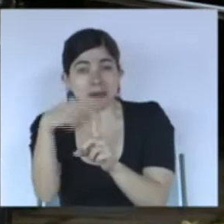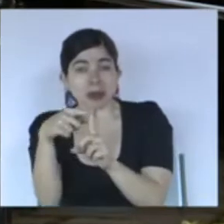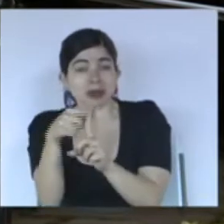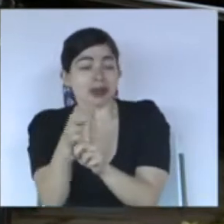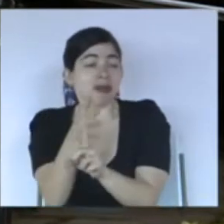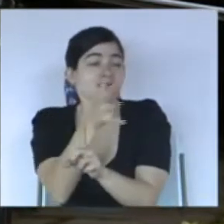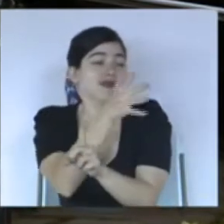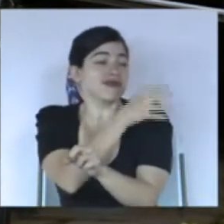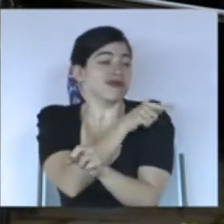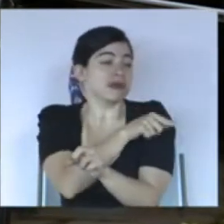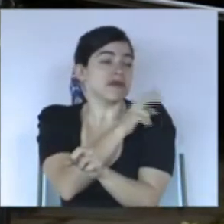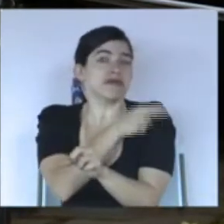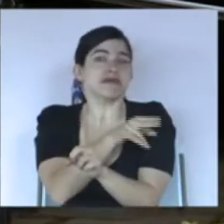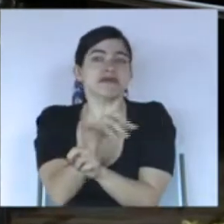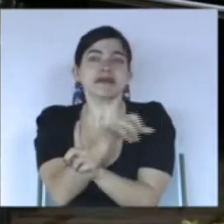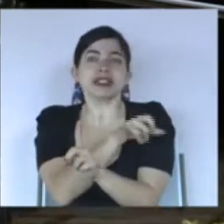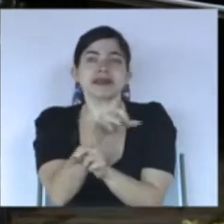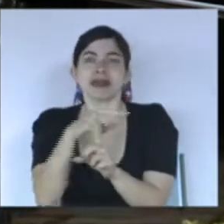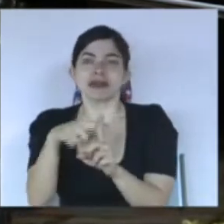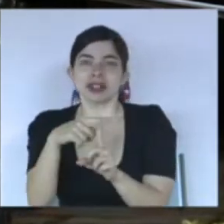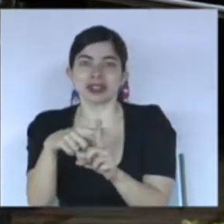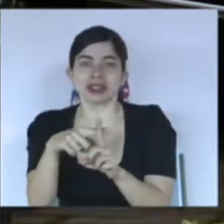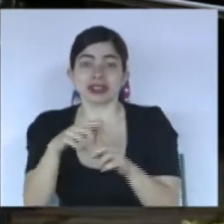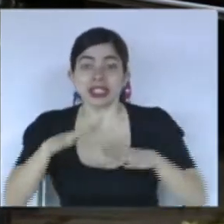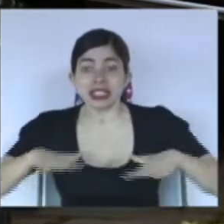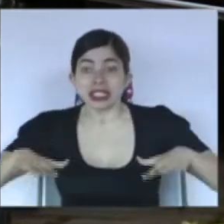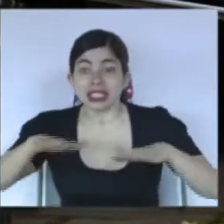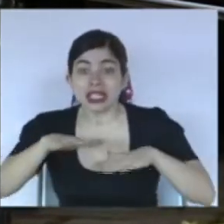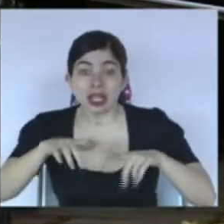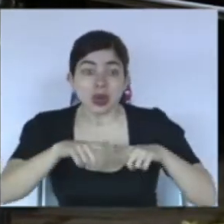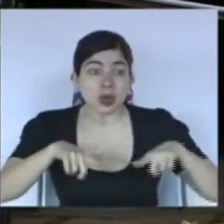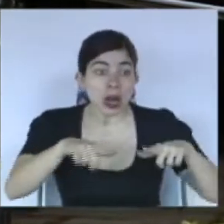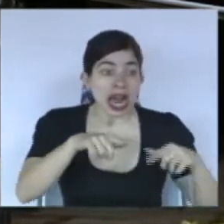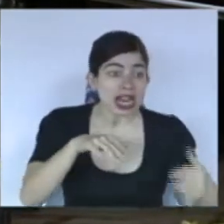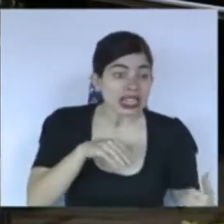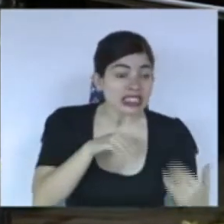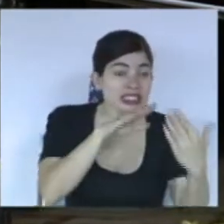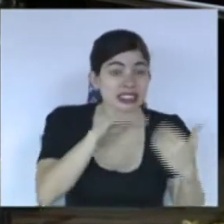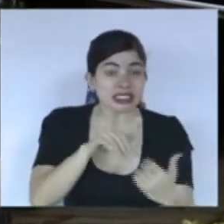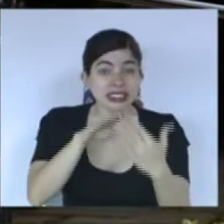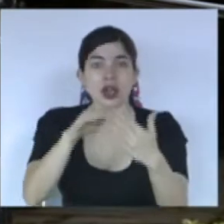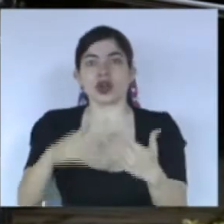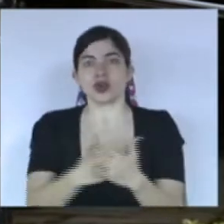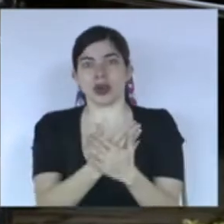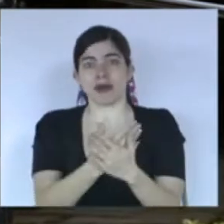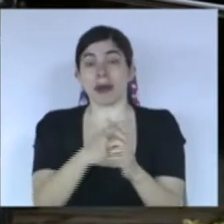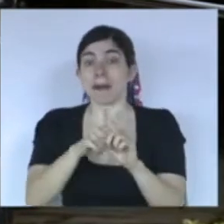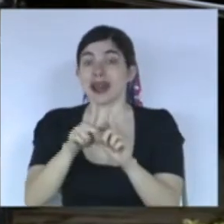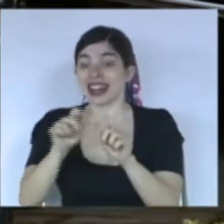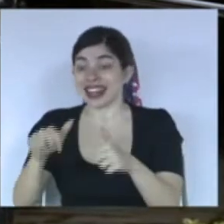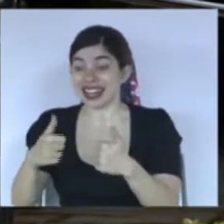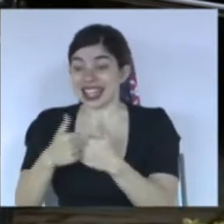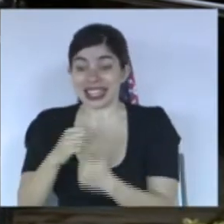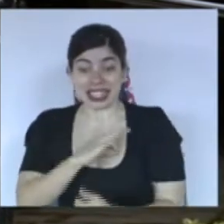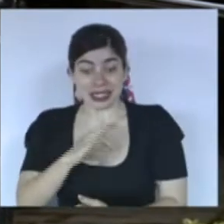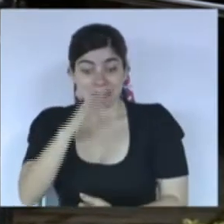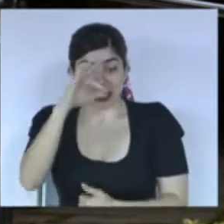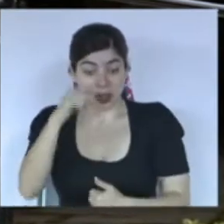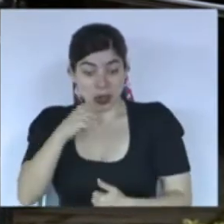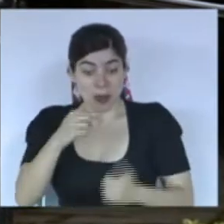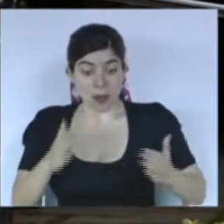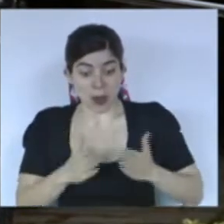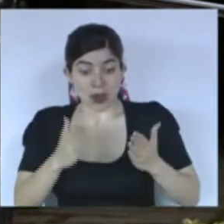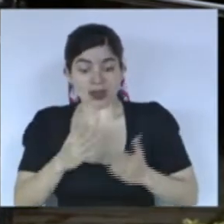precedieron. Las trincheras son nuevas, pero de estos retos y de nuestro espíritu alentador,